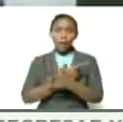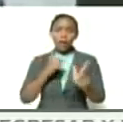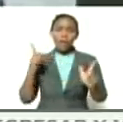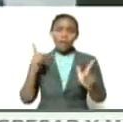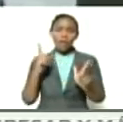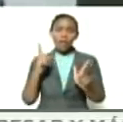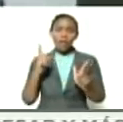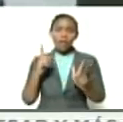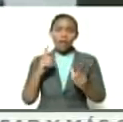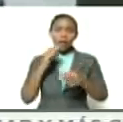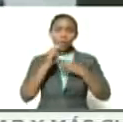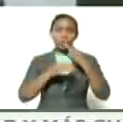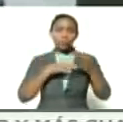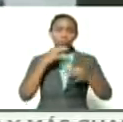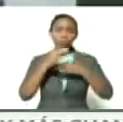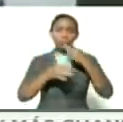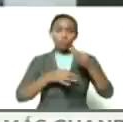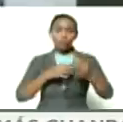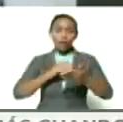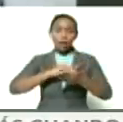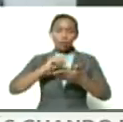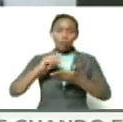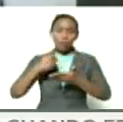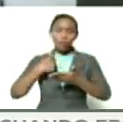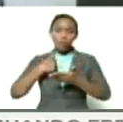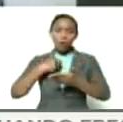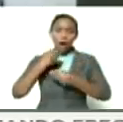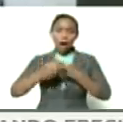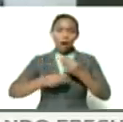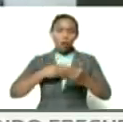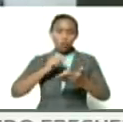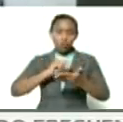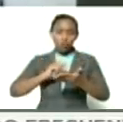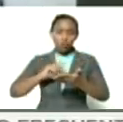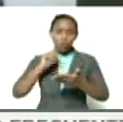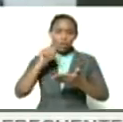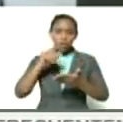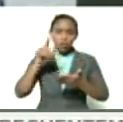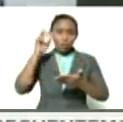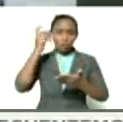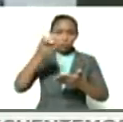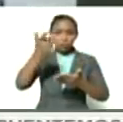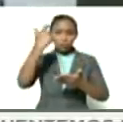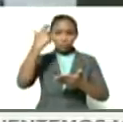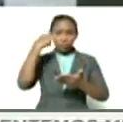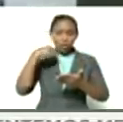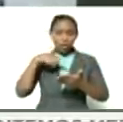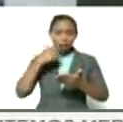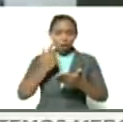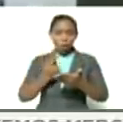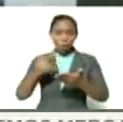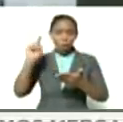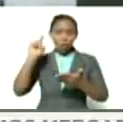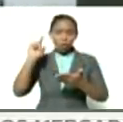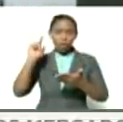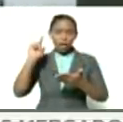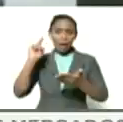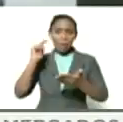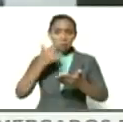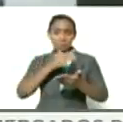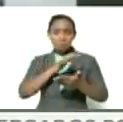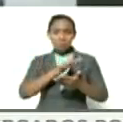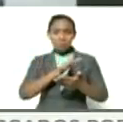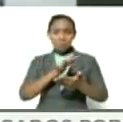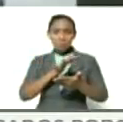un comentario de los de los anotaciones que estoy haciendo aquí de su clase y la otra el otro apunte que me parece